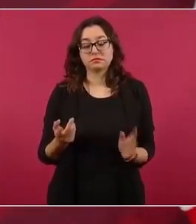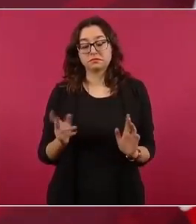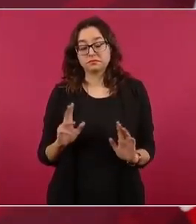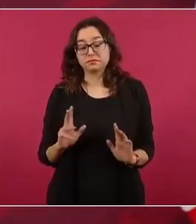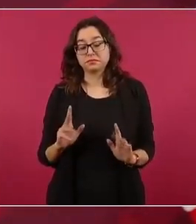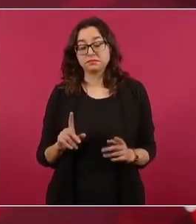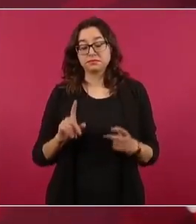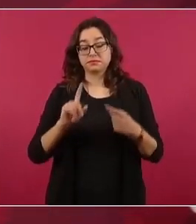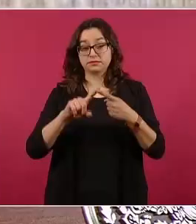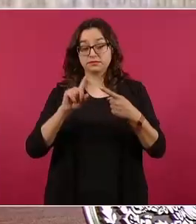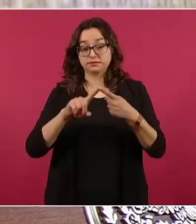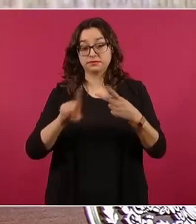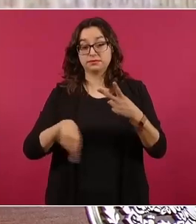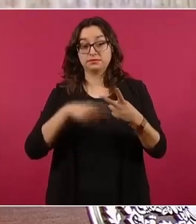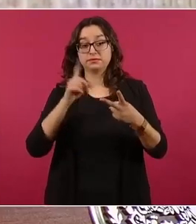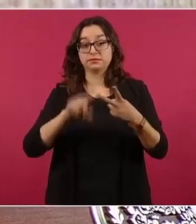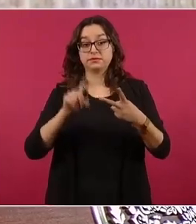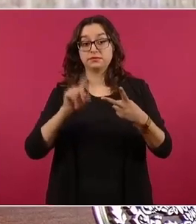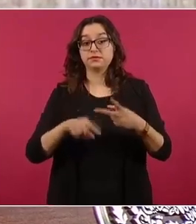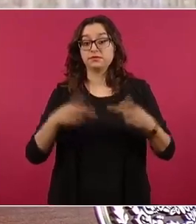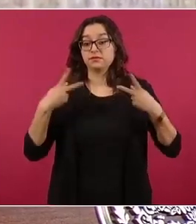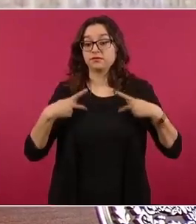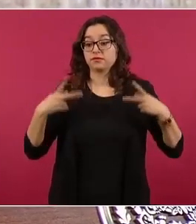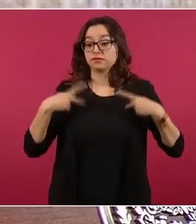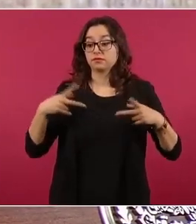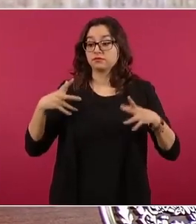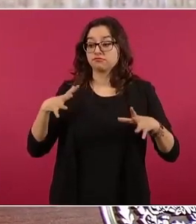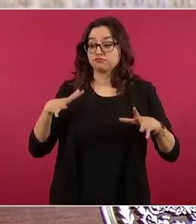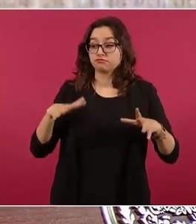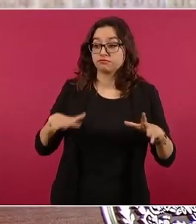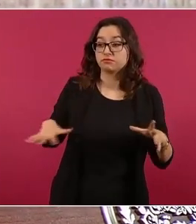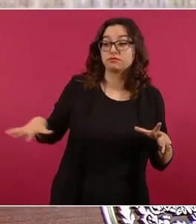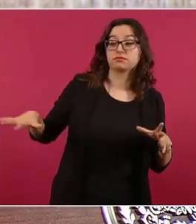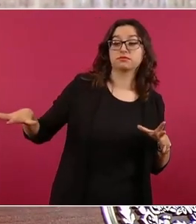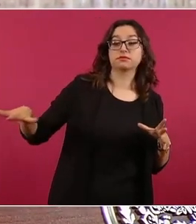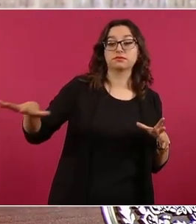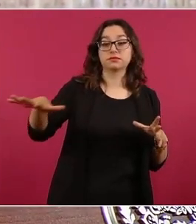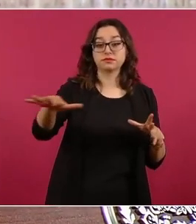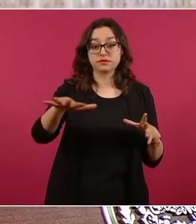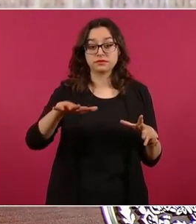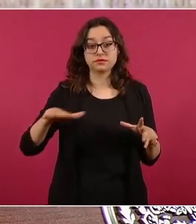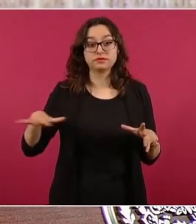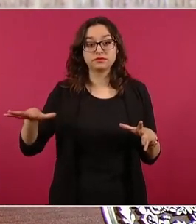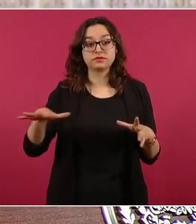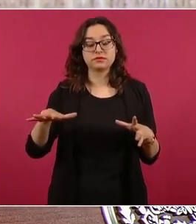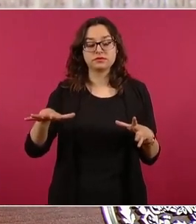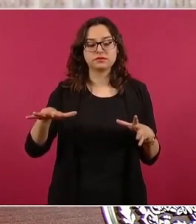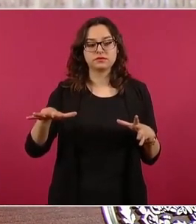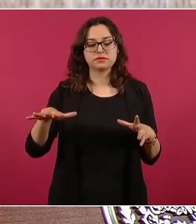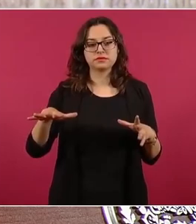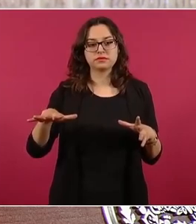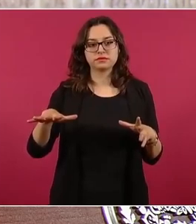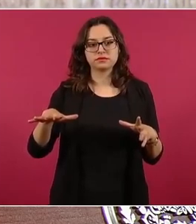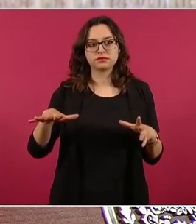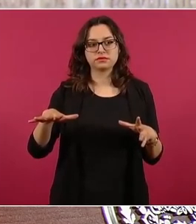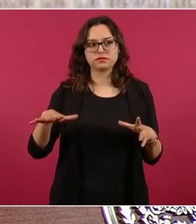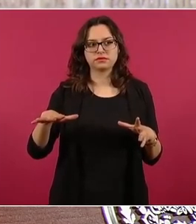quiera